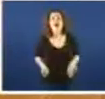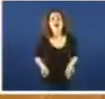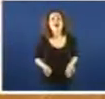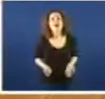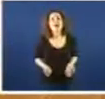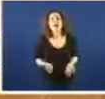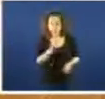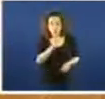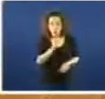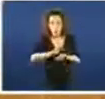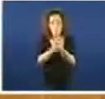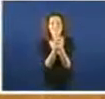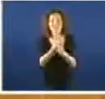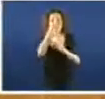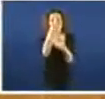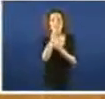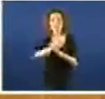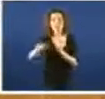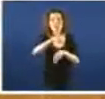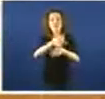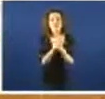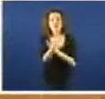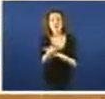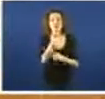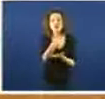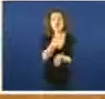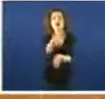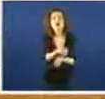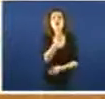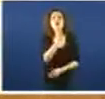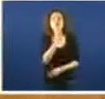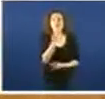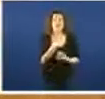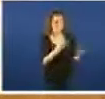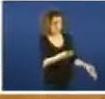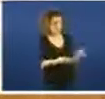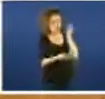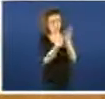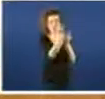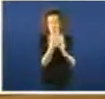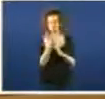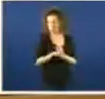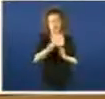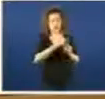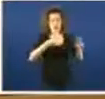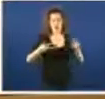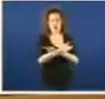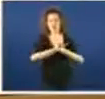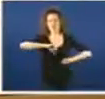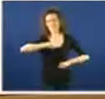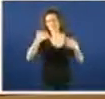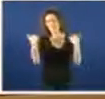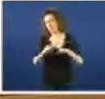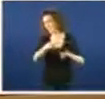van a dar esta, cómo van a prestar esta atención aos pacientes crónicos cando acabamos de ver uns orzamentos donde os recortes en sanidade son